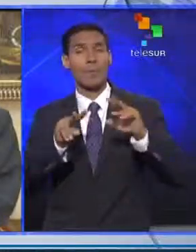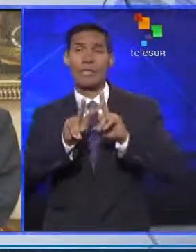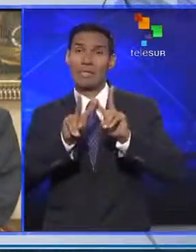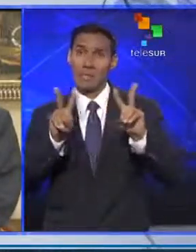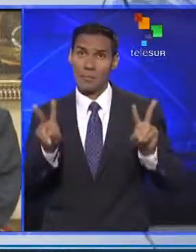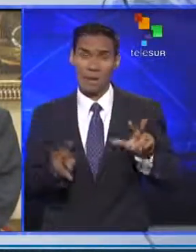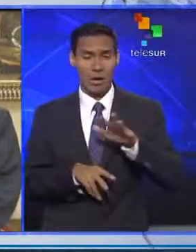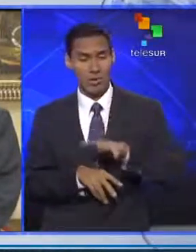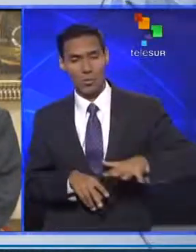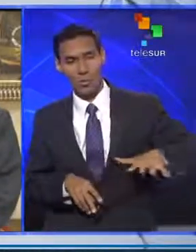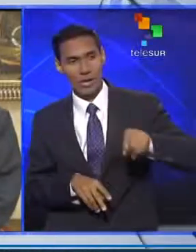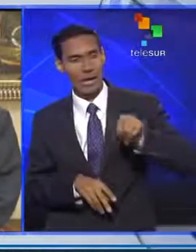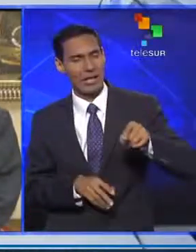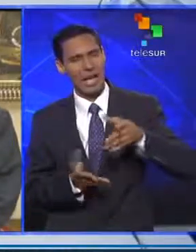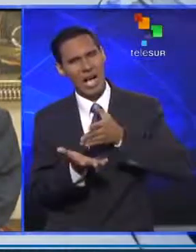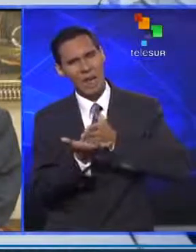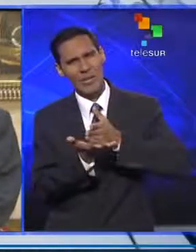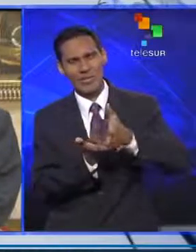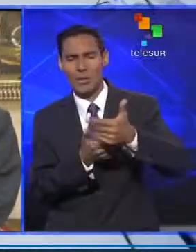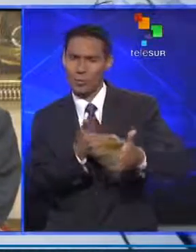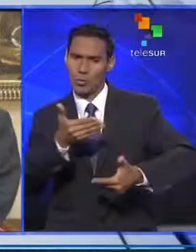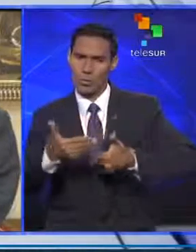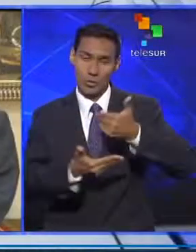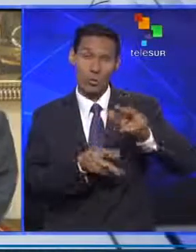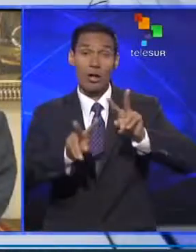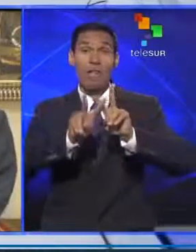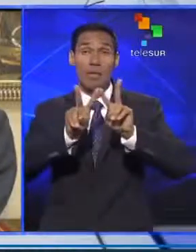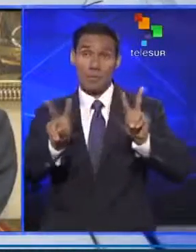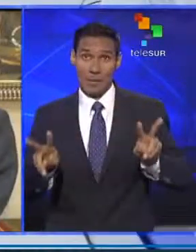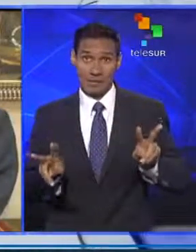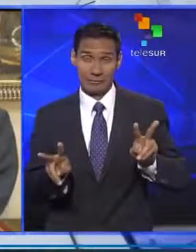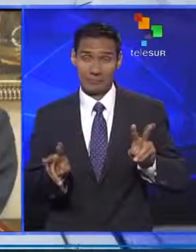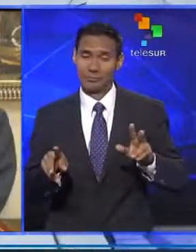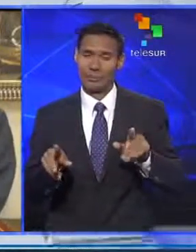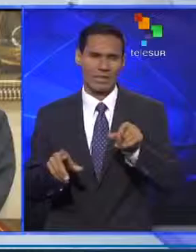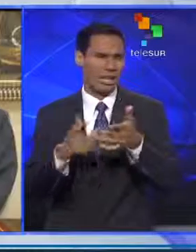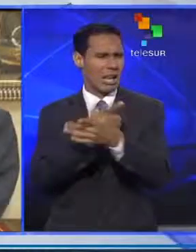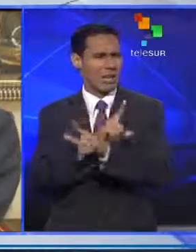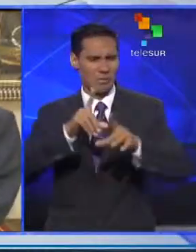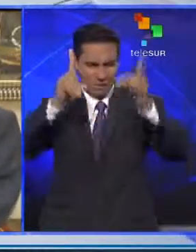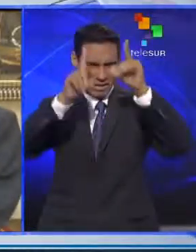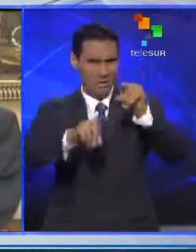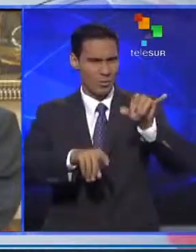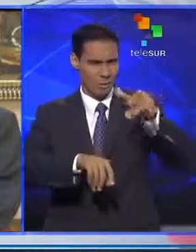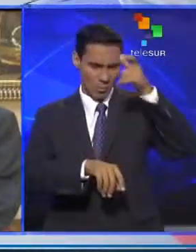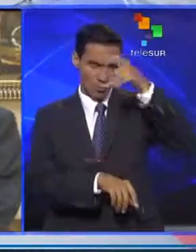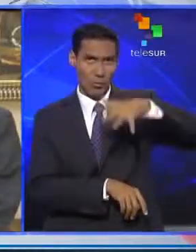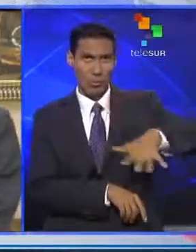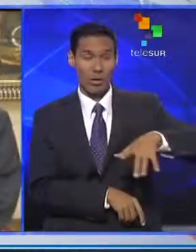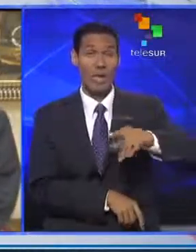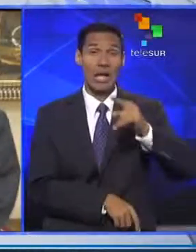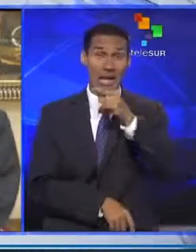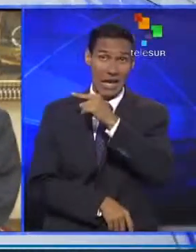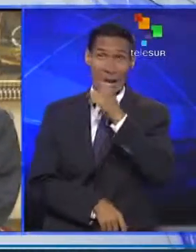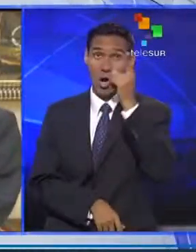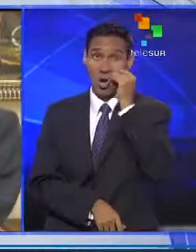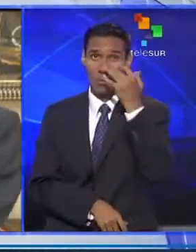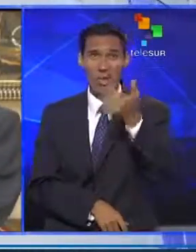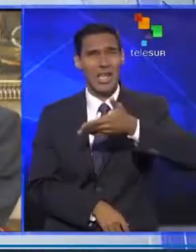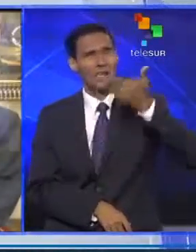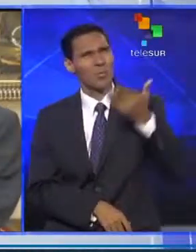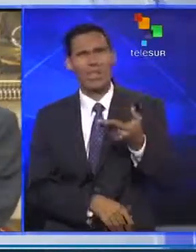paz en el territorio y avanzar en un proceso de paz que trajese la libre determinación del pueblo saharaui. Mohamed Darasi ha sido